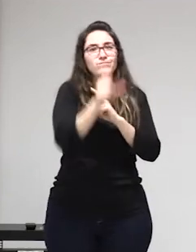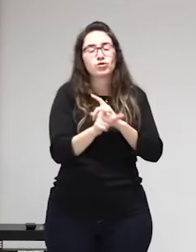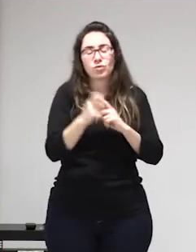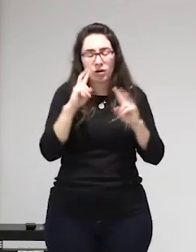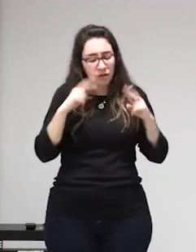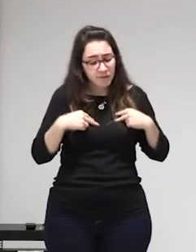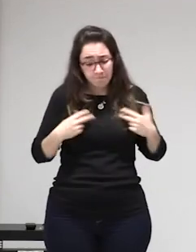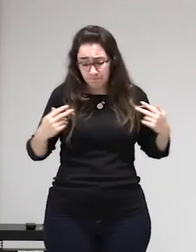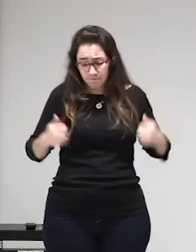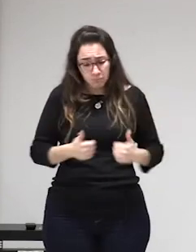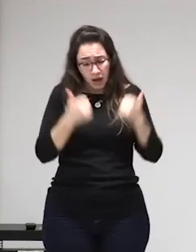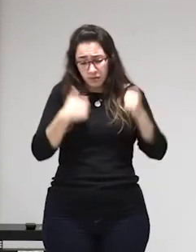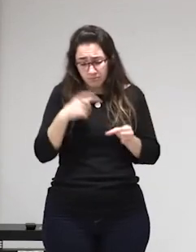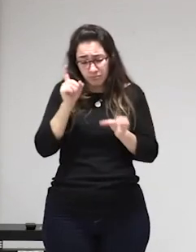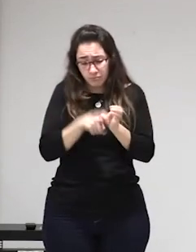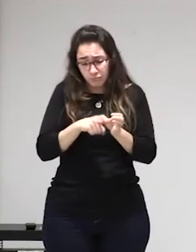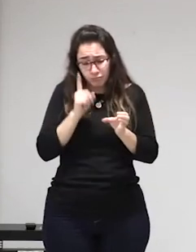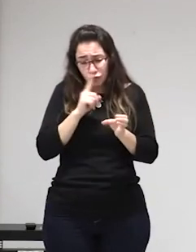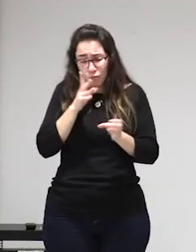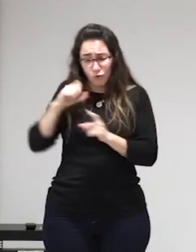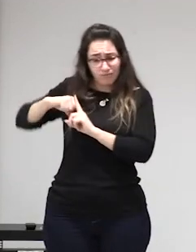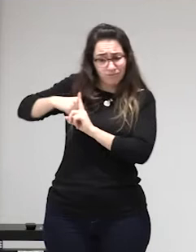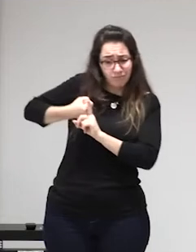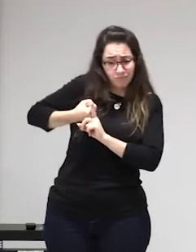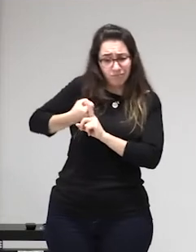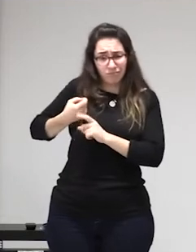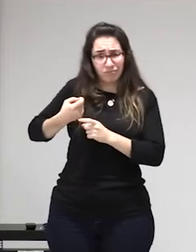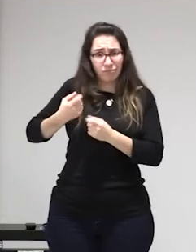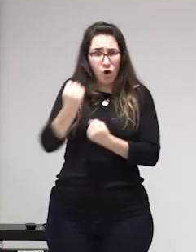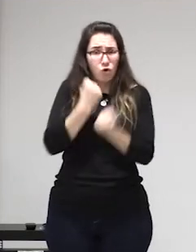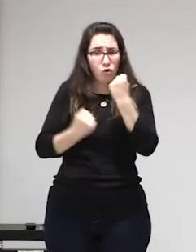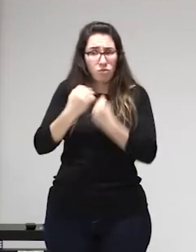perdón perdón me he puesto un poco nerviosa